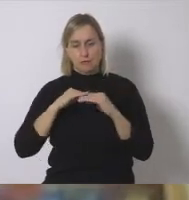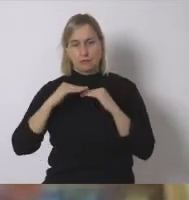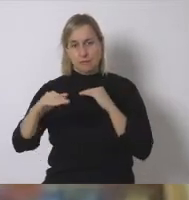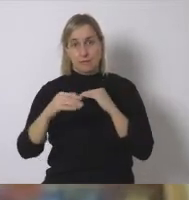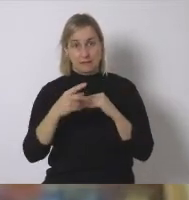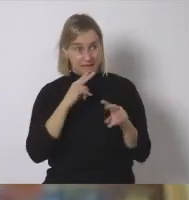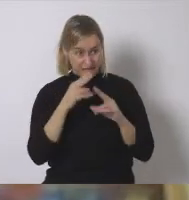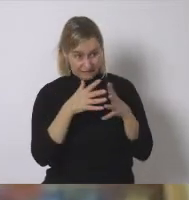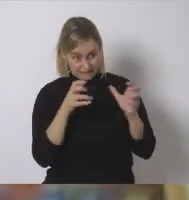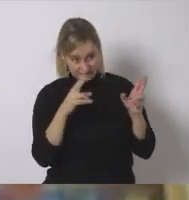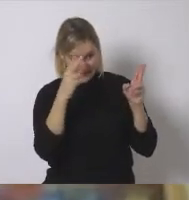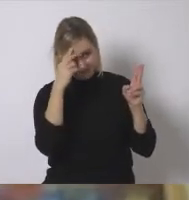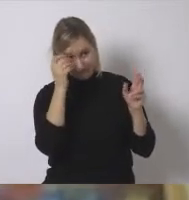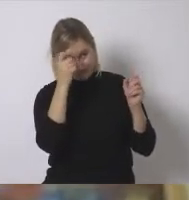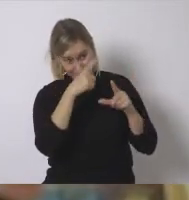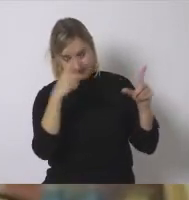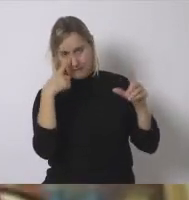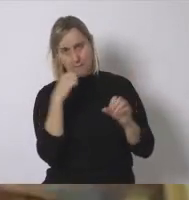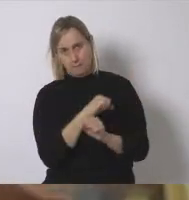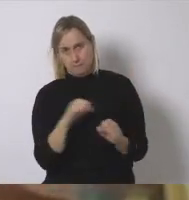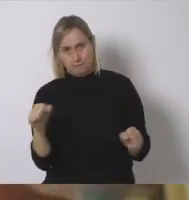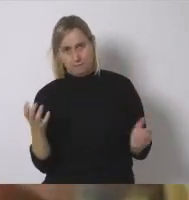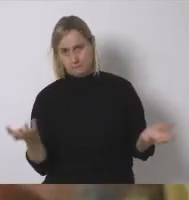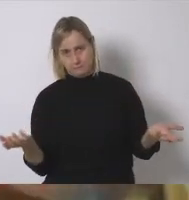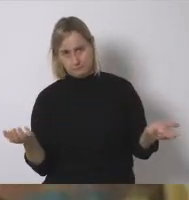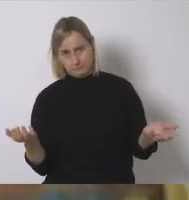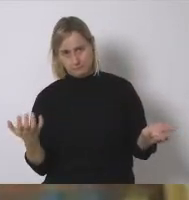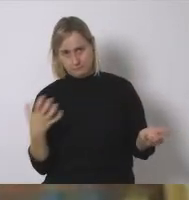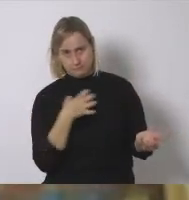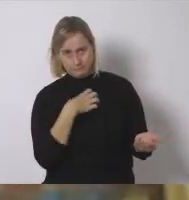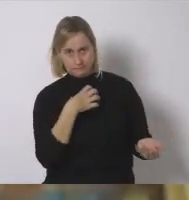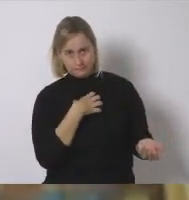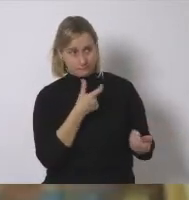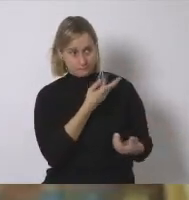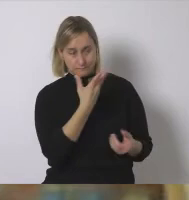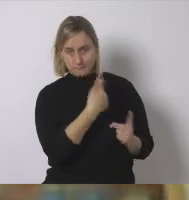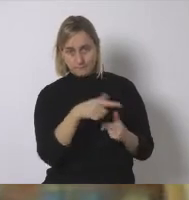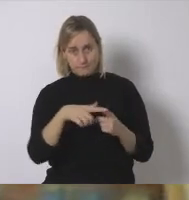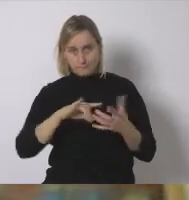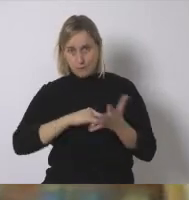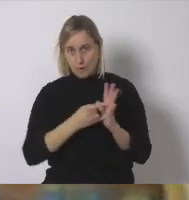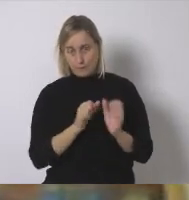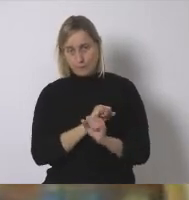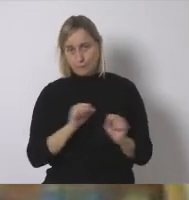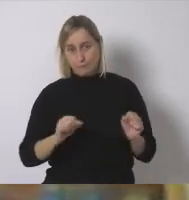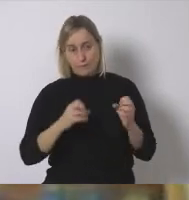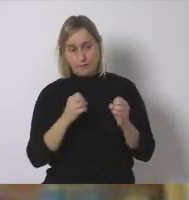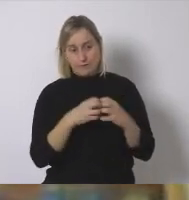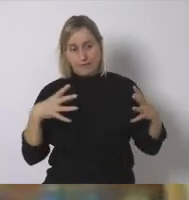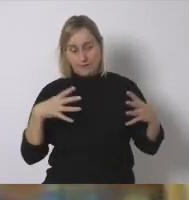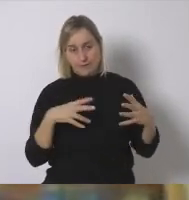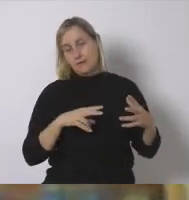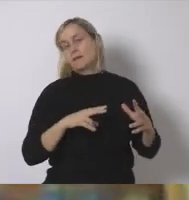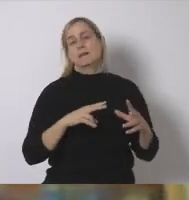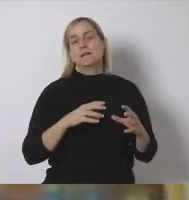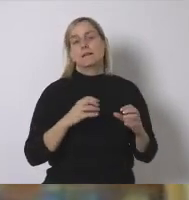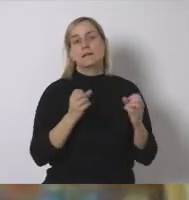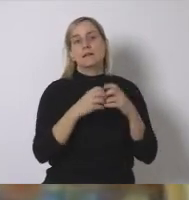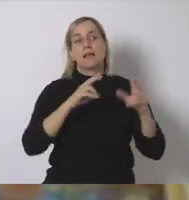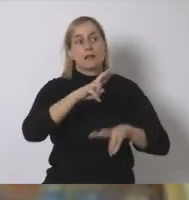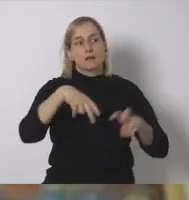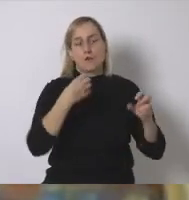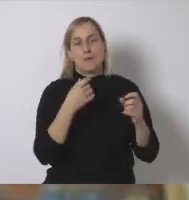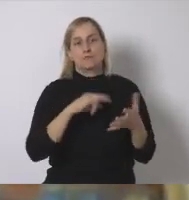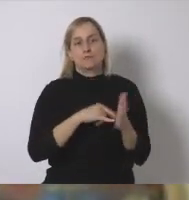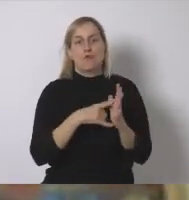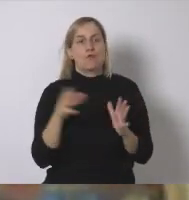imposible hay una serie de cosas que no lo vamos a resolver con estas energías renovables